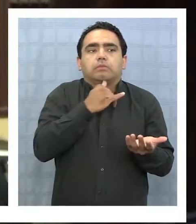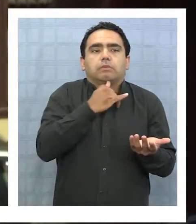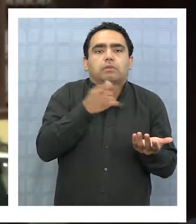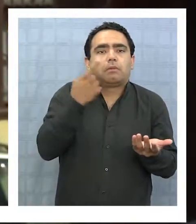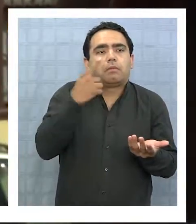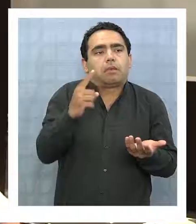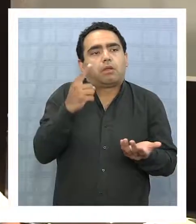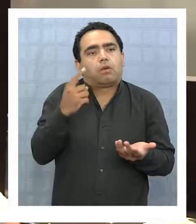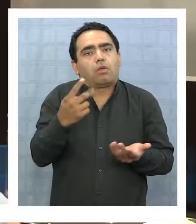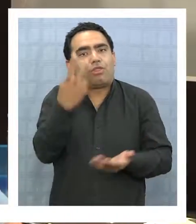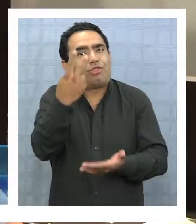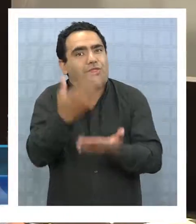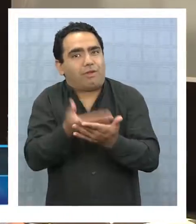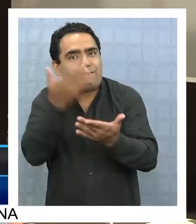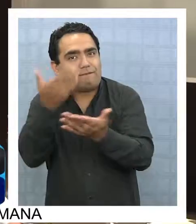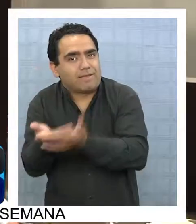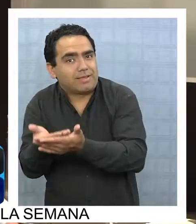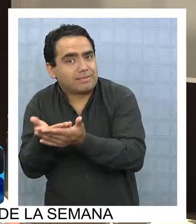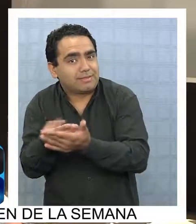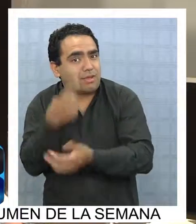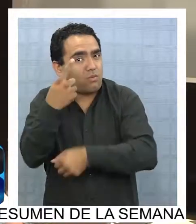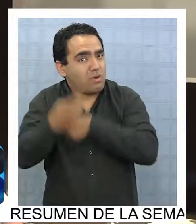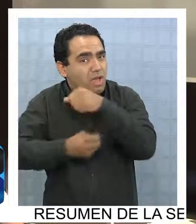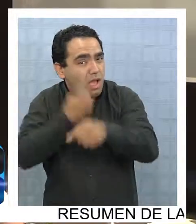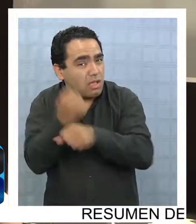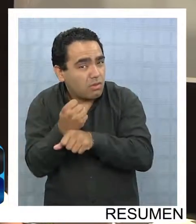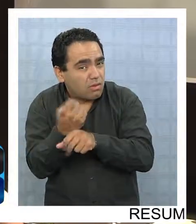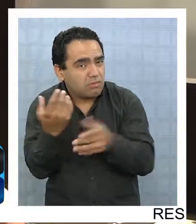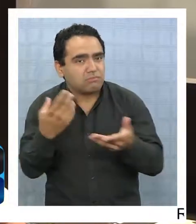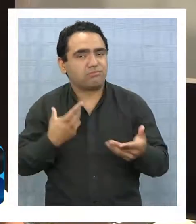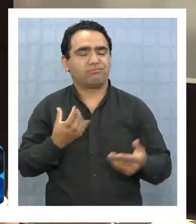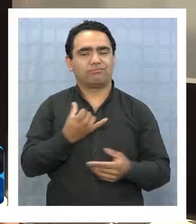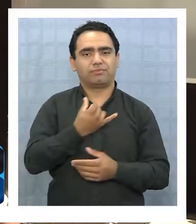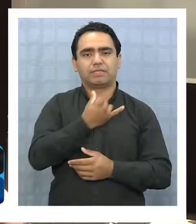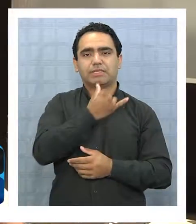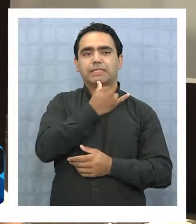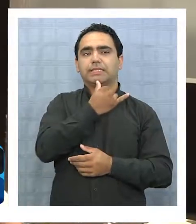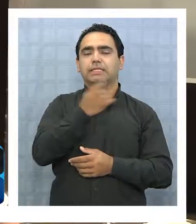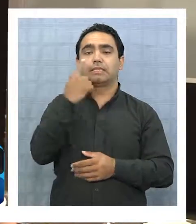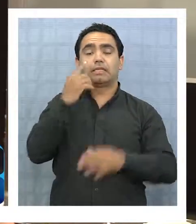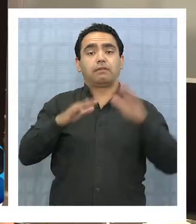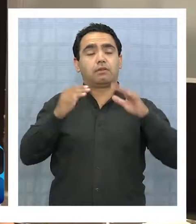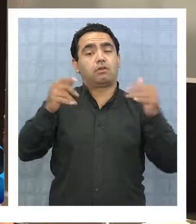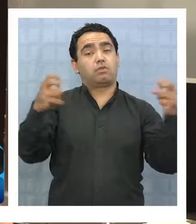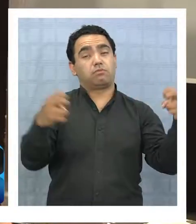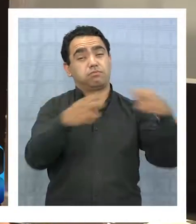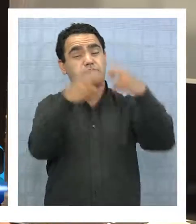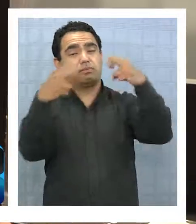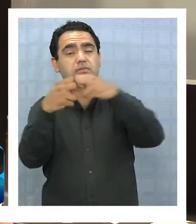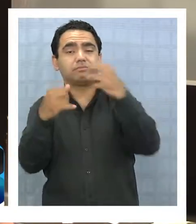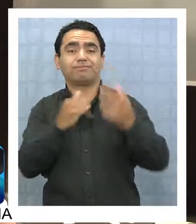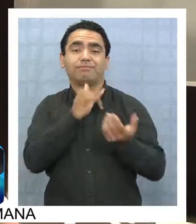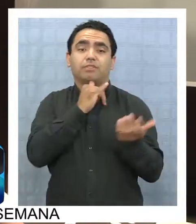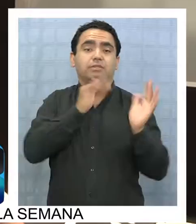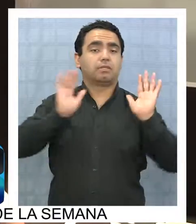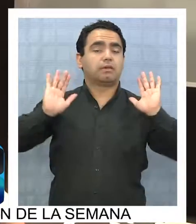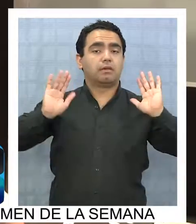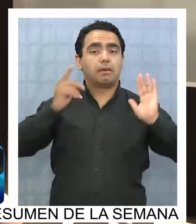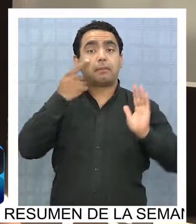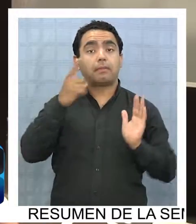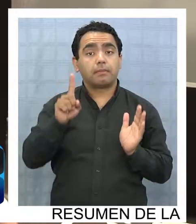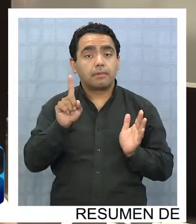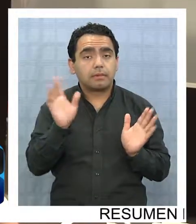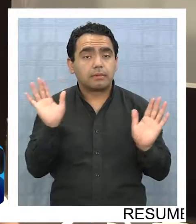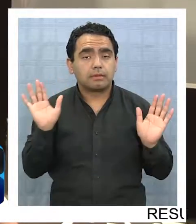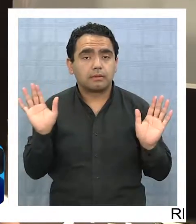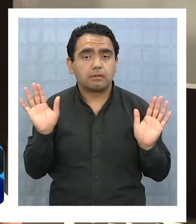si ya dos veces en muy poco tiempo entonces en realidad puede haber sido un corto o lo que fuera, no sé en realidad bien, pero por lo